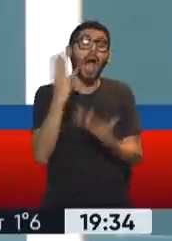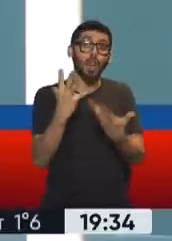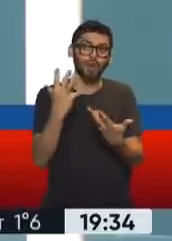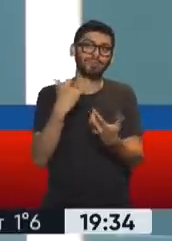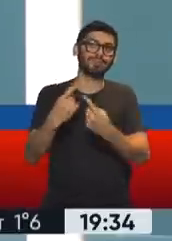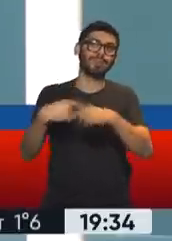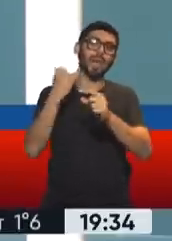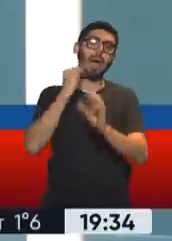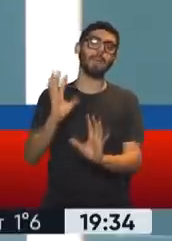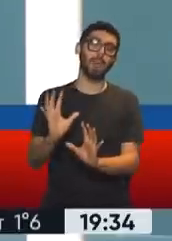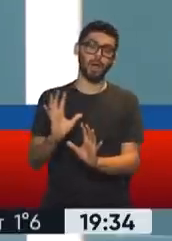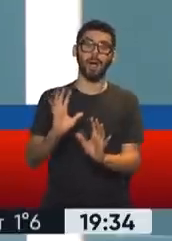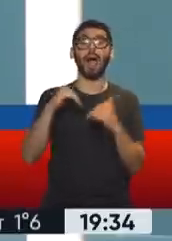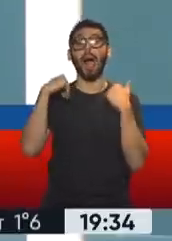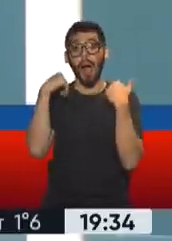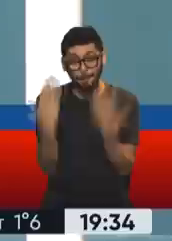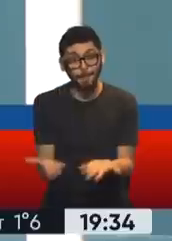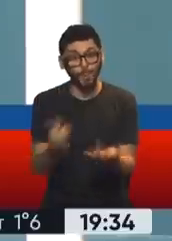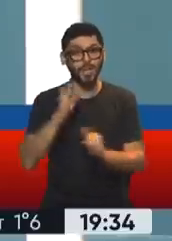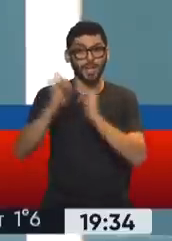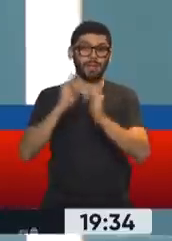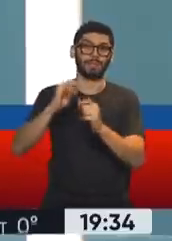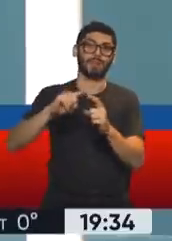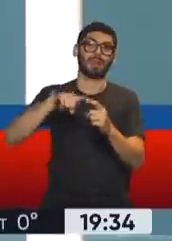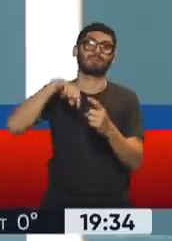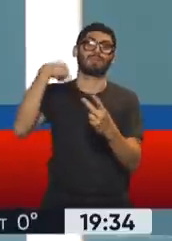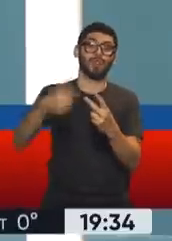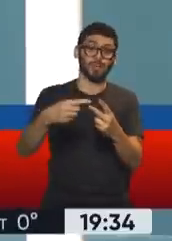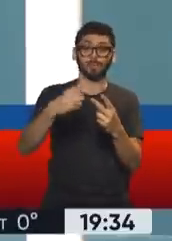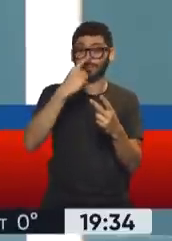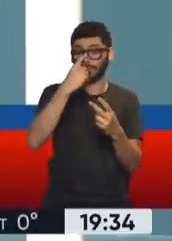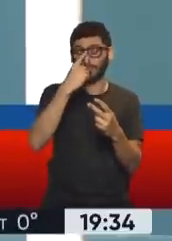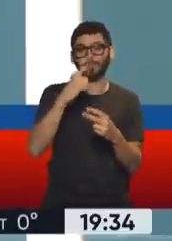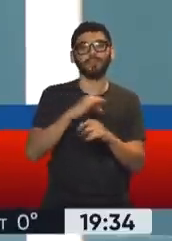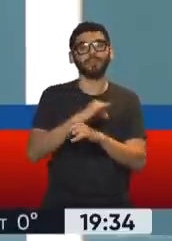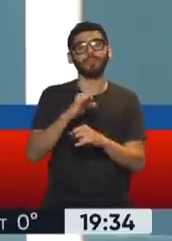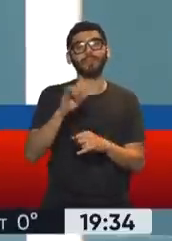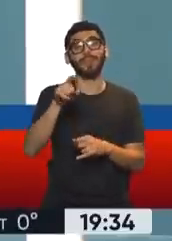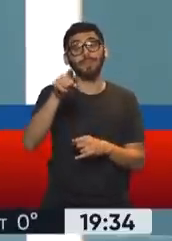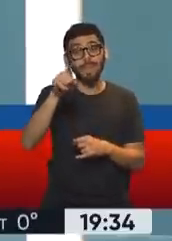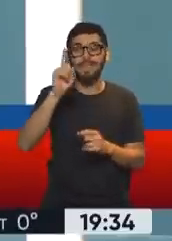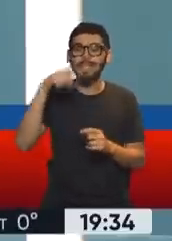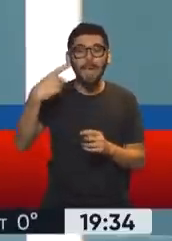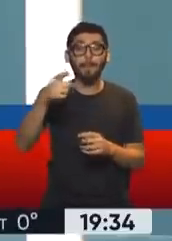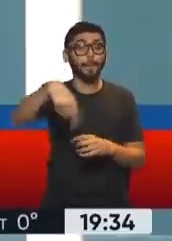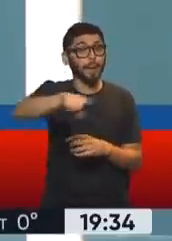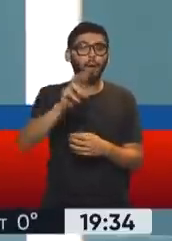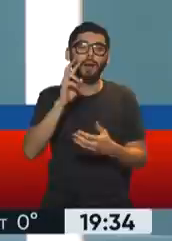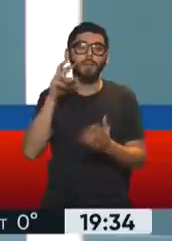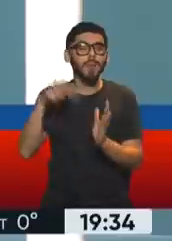miremos, y lo aprovecho a decir acá para la próxima política, que en breve se a anunciar, miremos siempre en